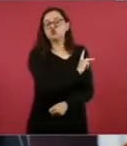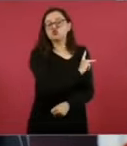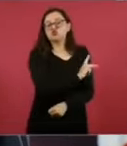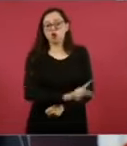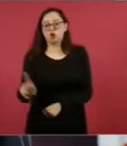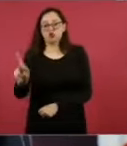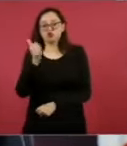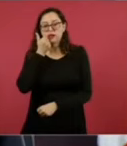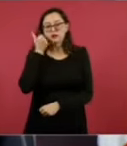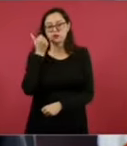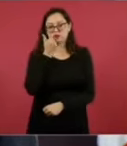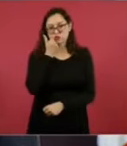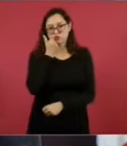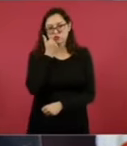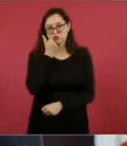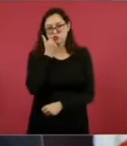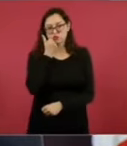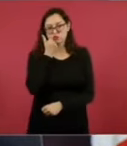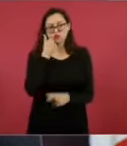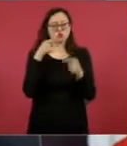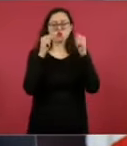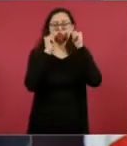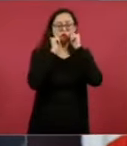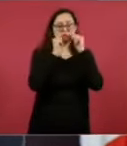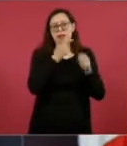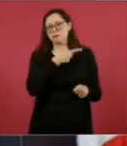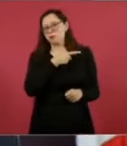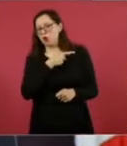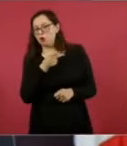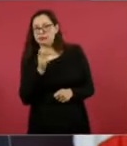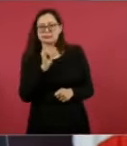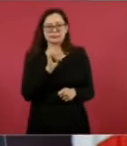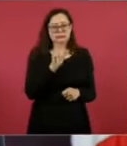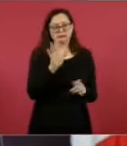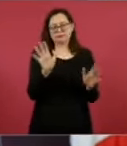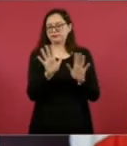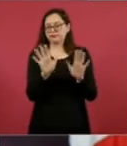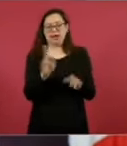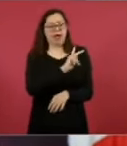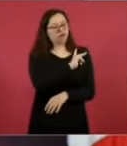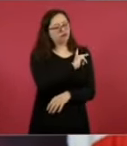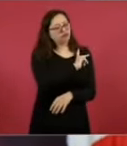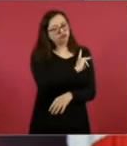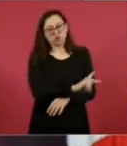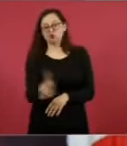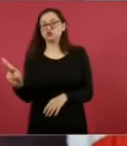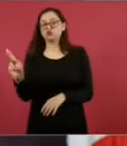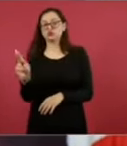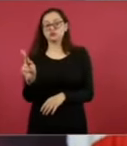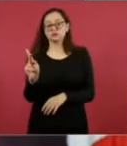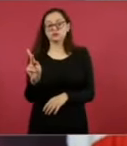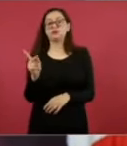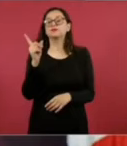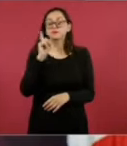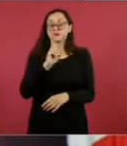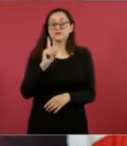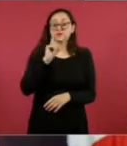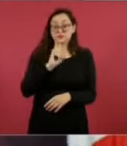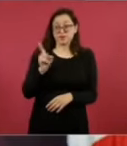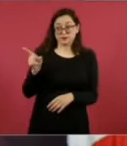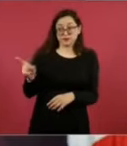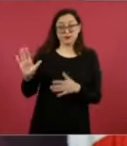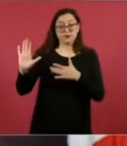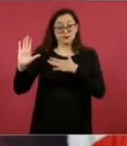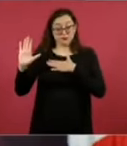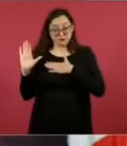Y ahora la presidenta se comprometió